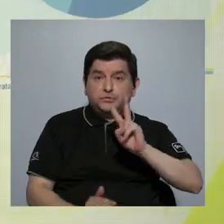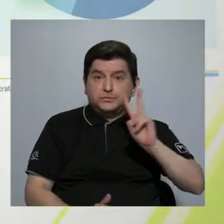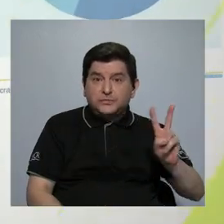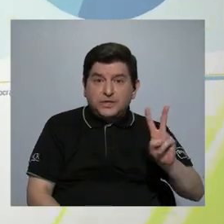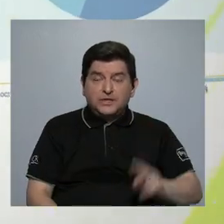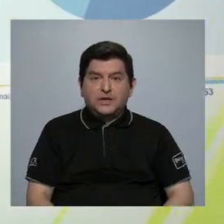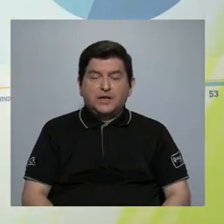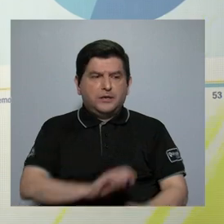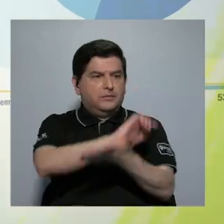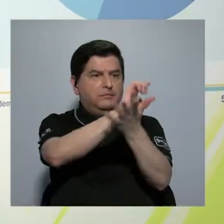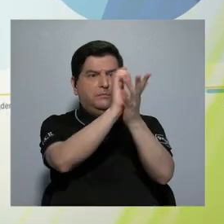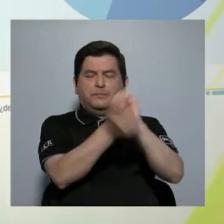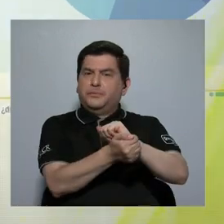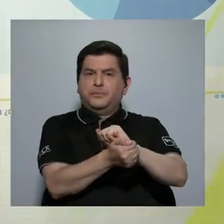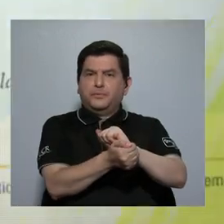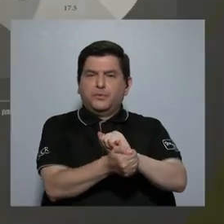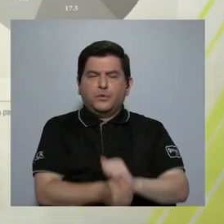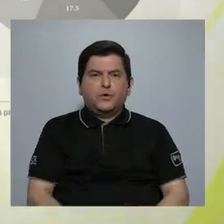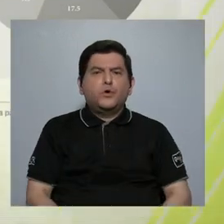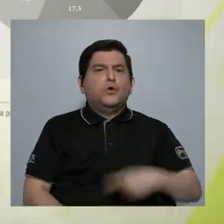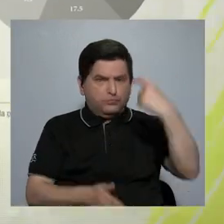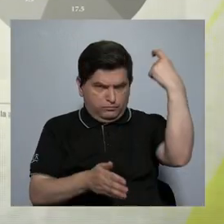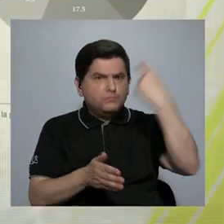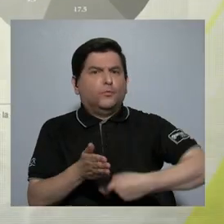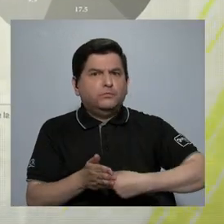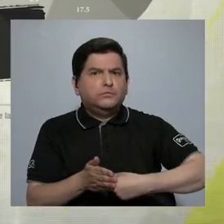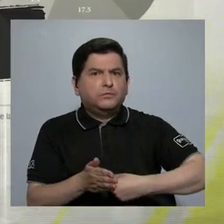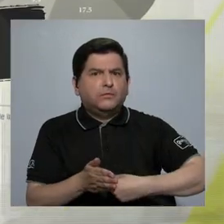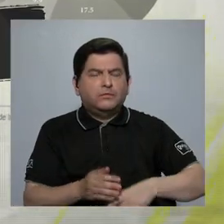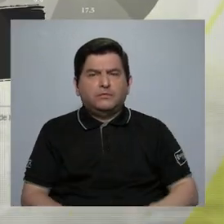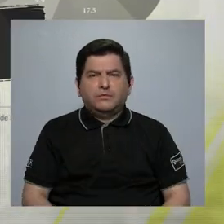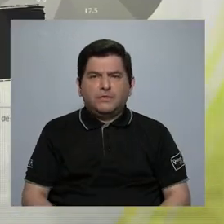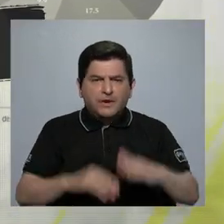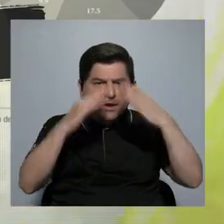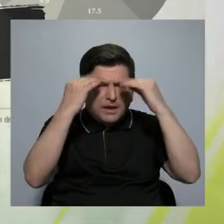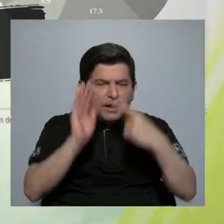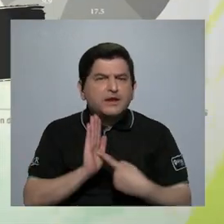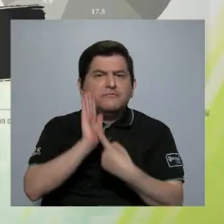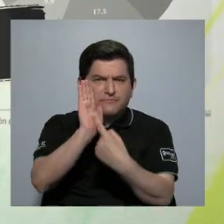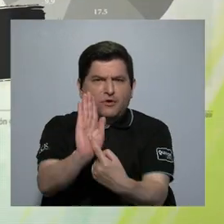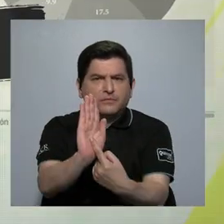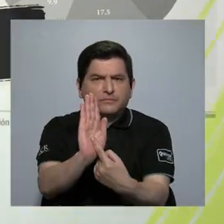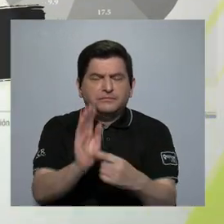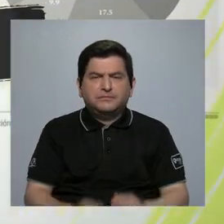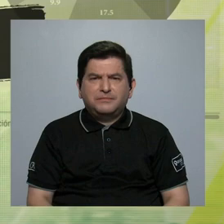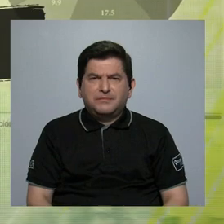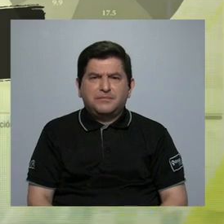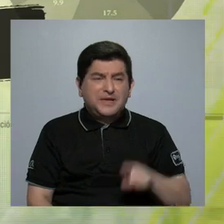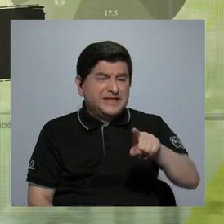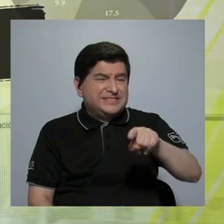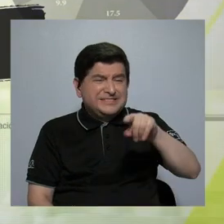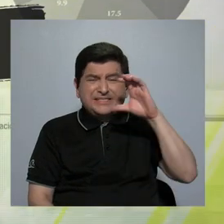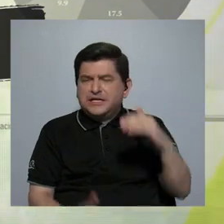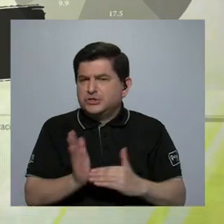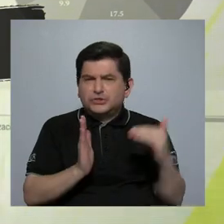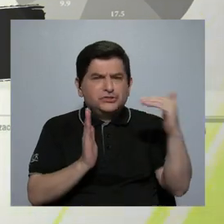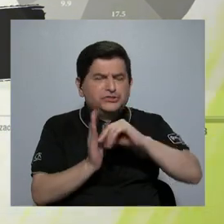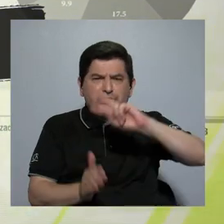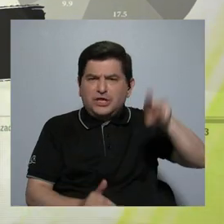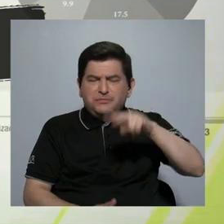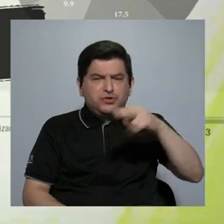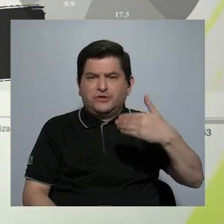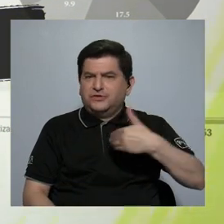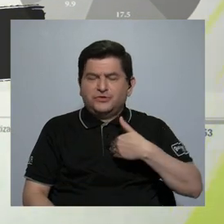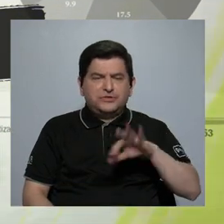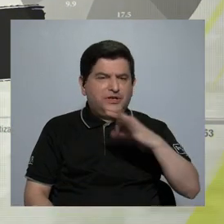efectivamente hubo un cambio, pero un cambio muy drástico. En el informe se ve, digamos, son cientos de millones de colones que dejaron